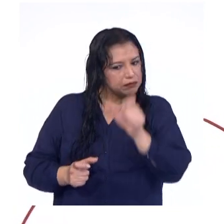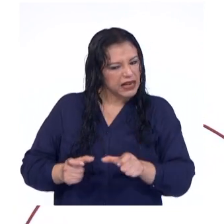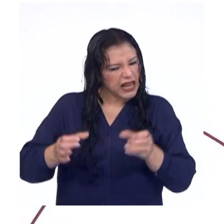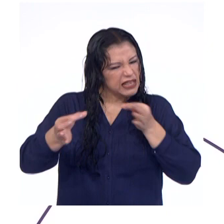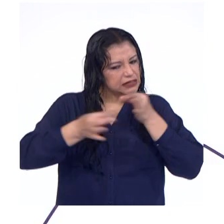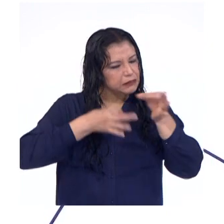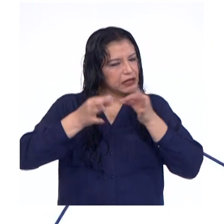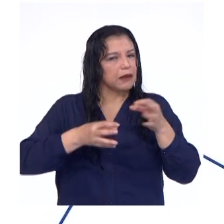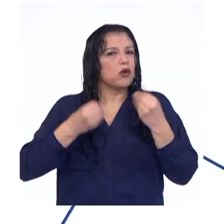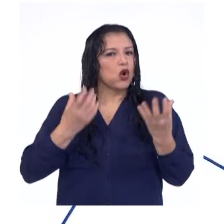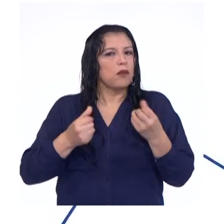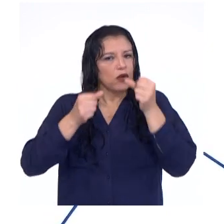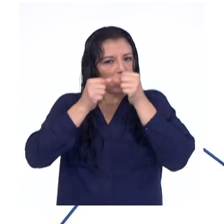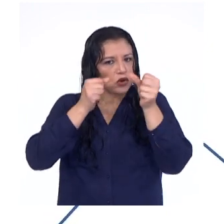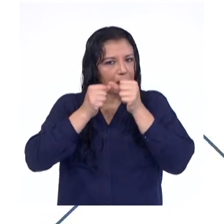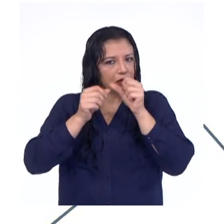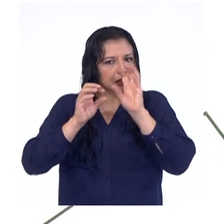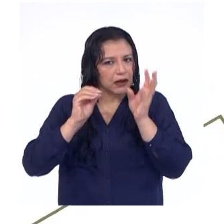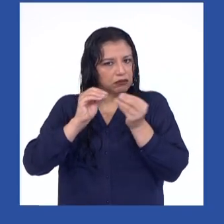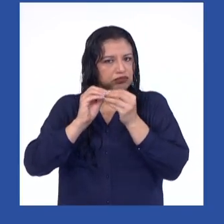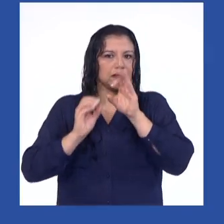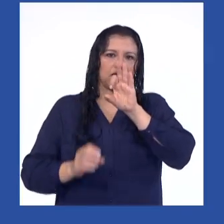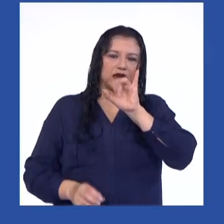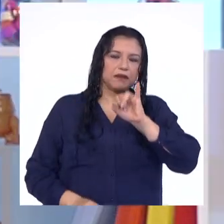cómo los datos se van acumulando.